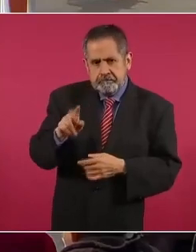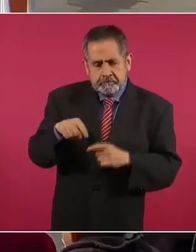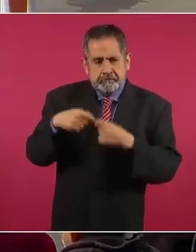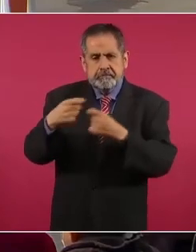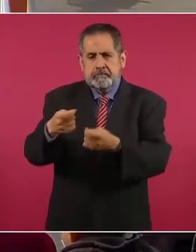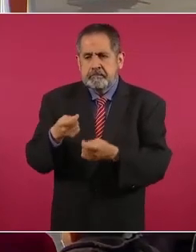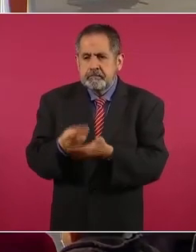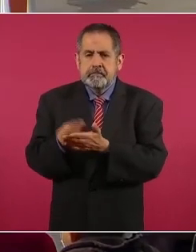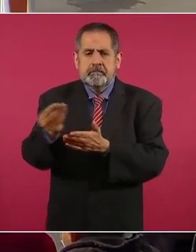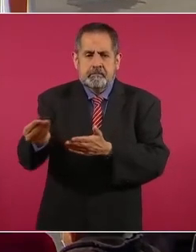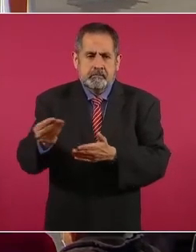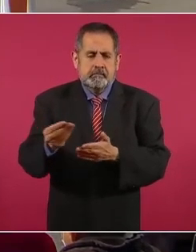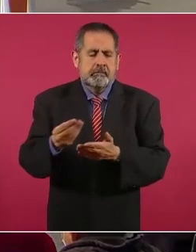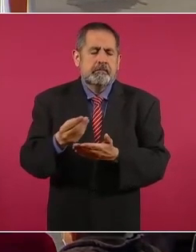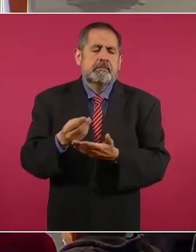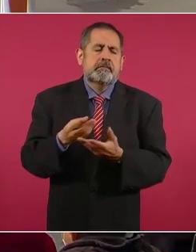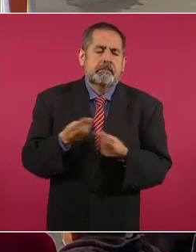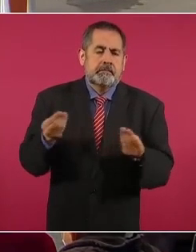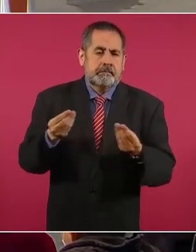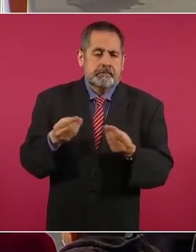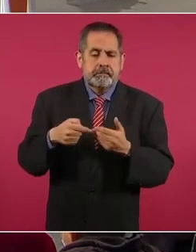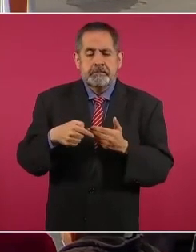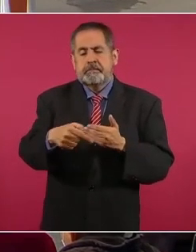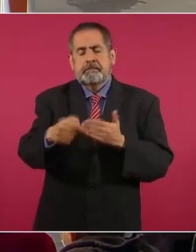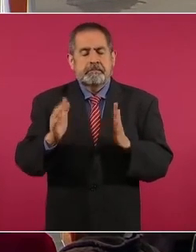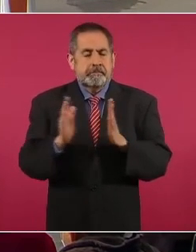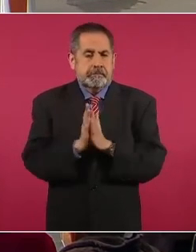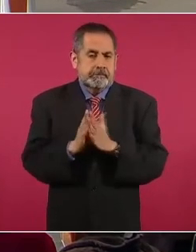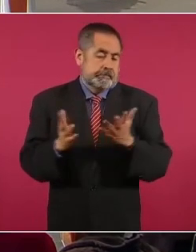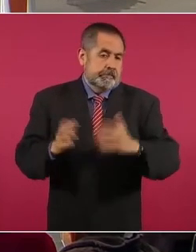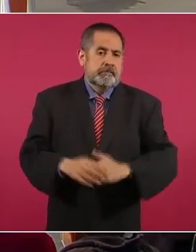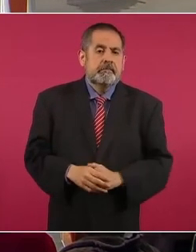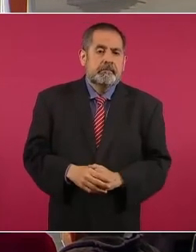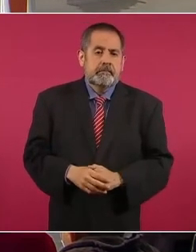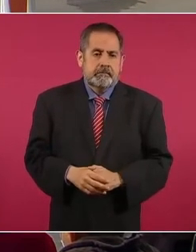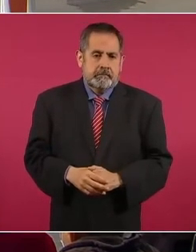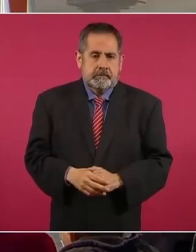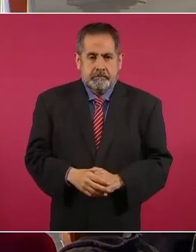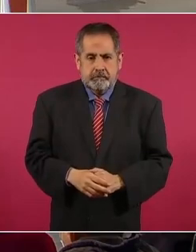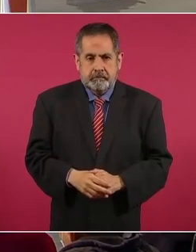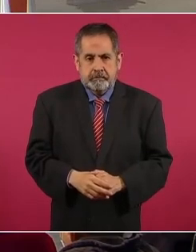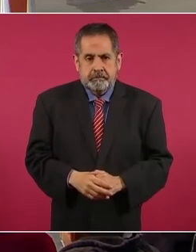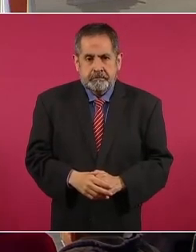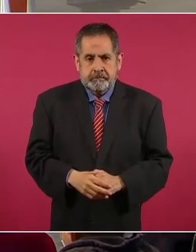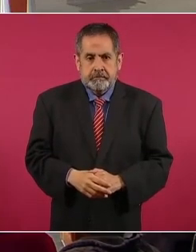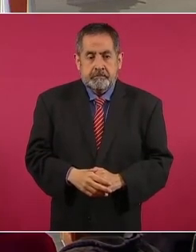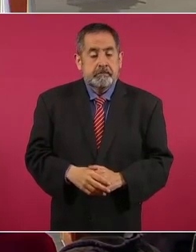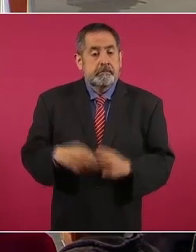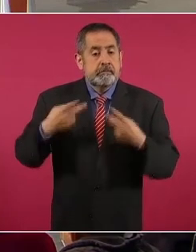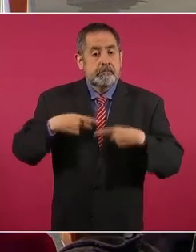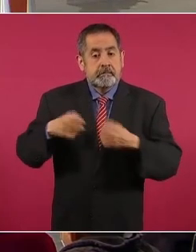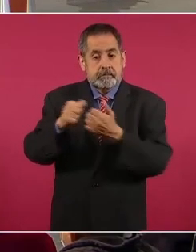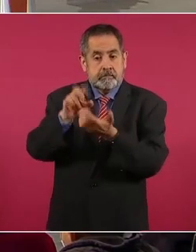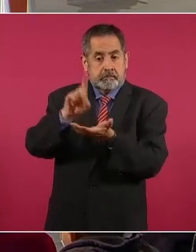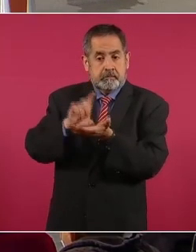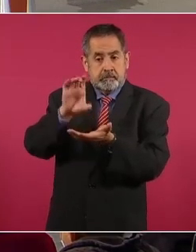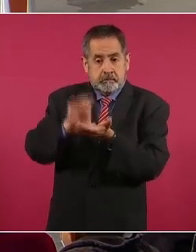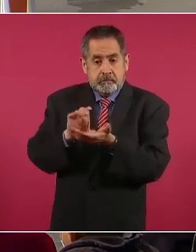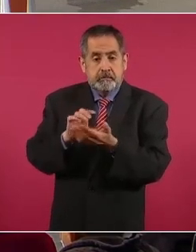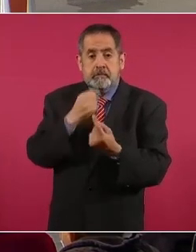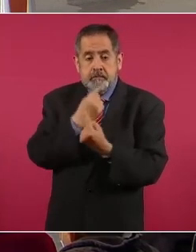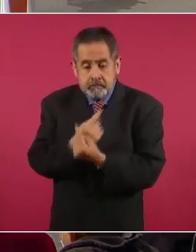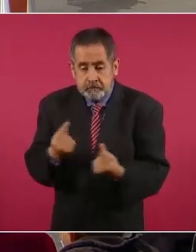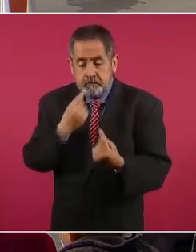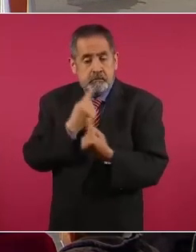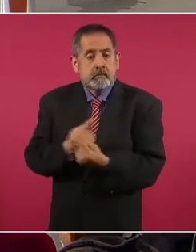holgura en el último tramo de su vida. Estas son personas con discapacidad, sobre todo niñas